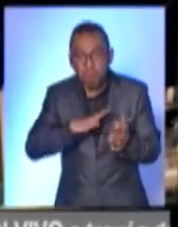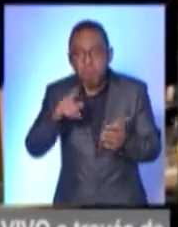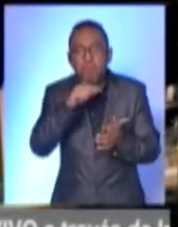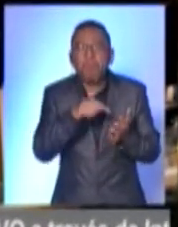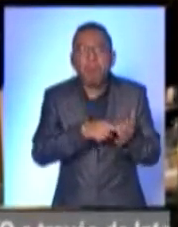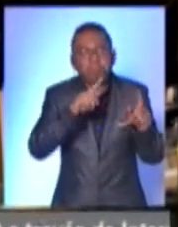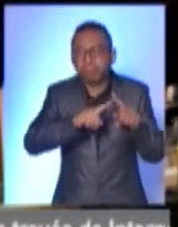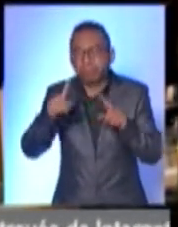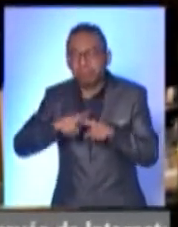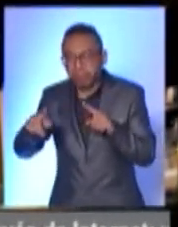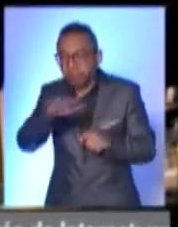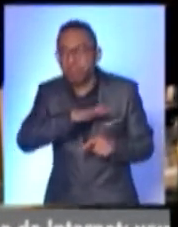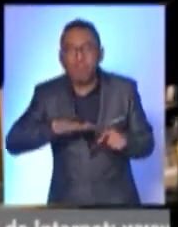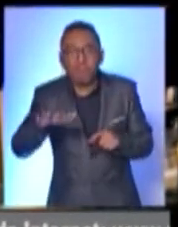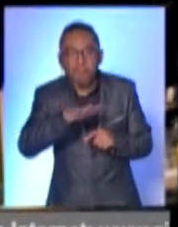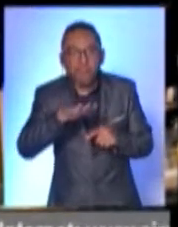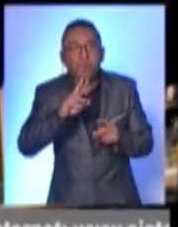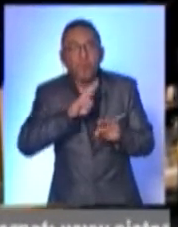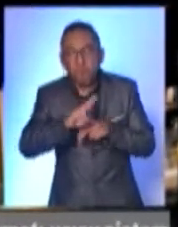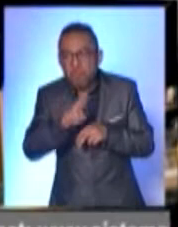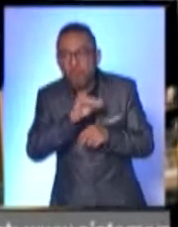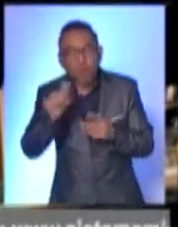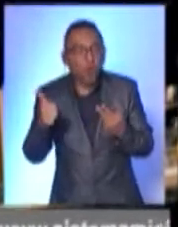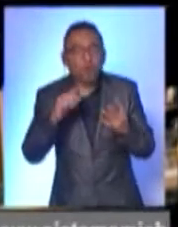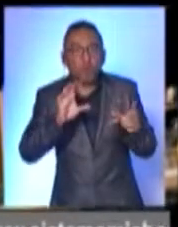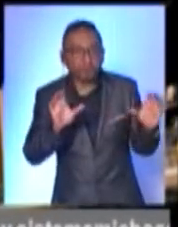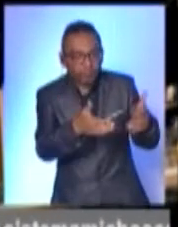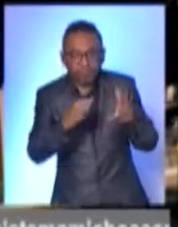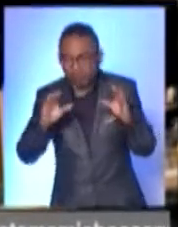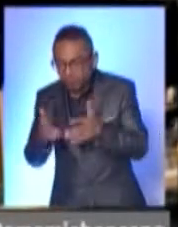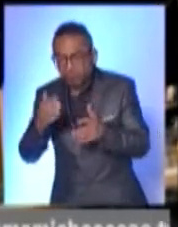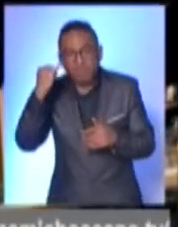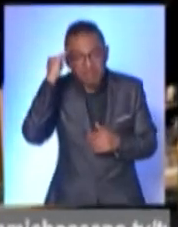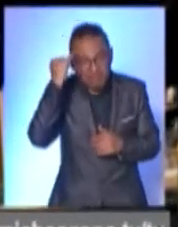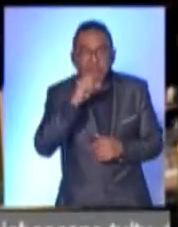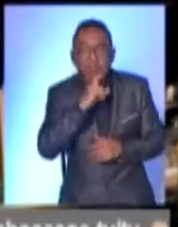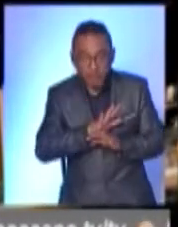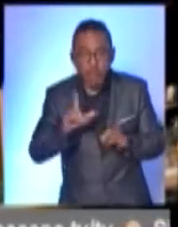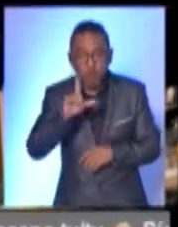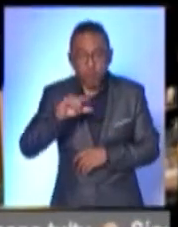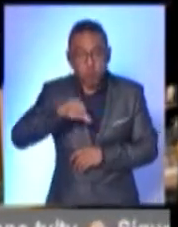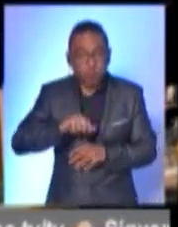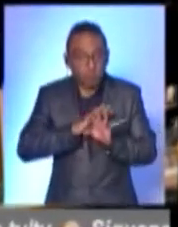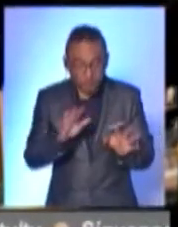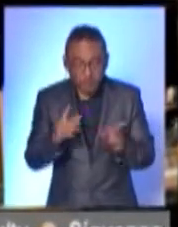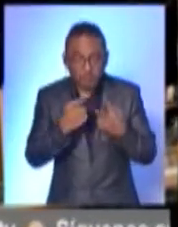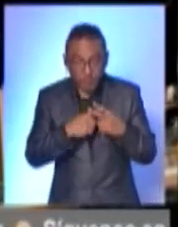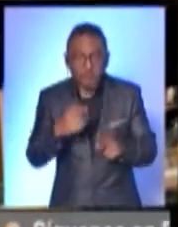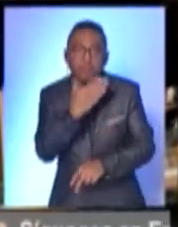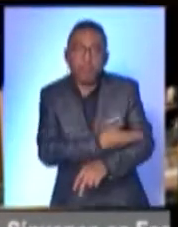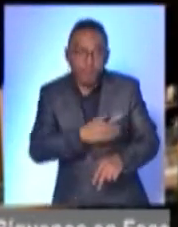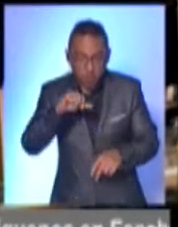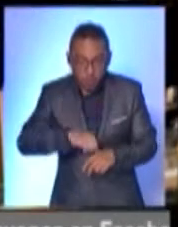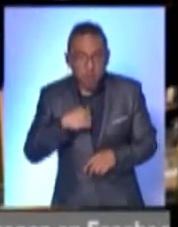zonas de la zona urbana vaga la redundancia y otras más en las comunidades indígenas. Pero sí, ya este lunes durante el día y parte de la tarde